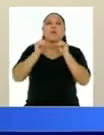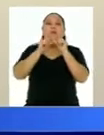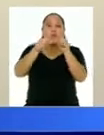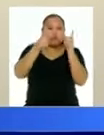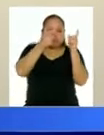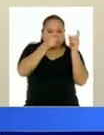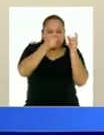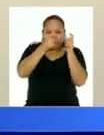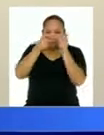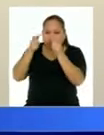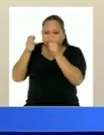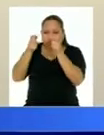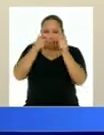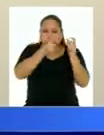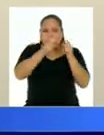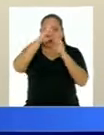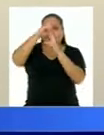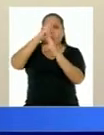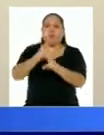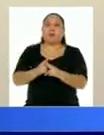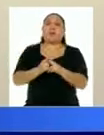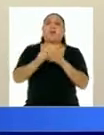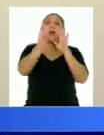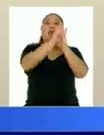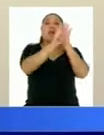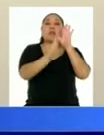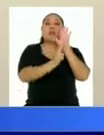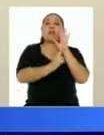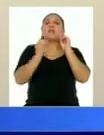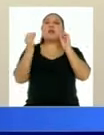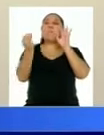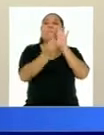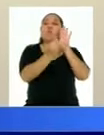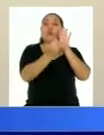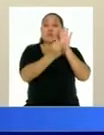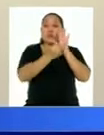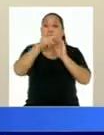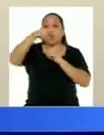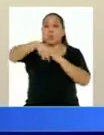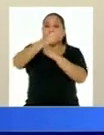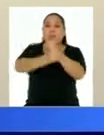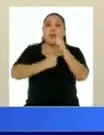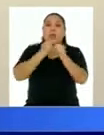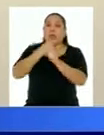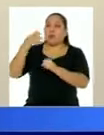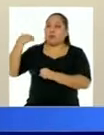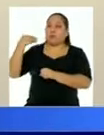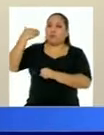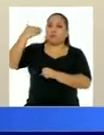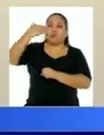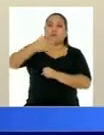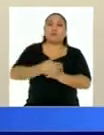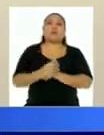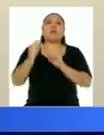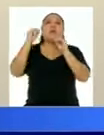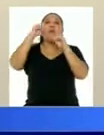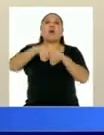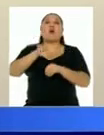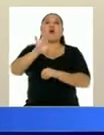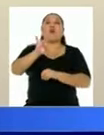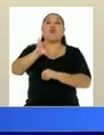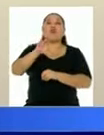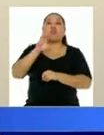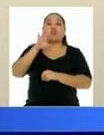monitoreando en este sentido el cumplimiento de las medidas dispuestas y este año, en lo que va del año, se vienen interviniendo un total de